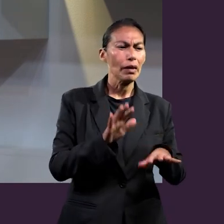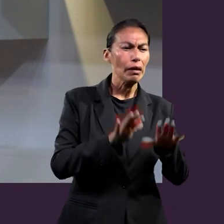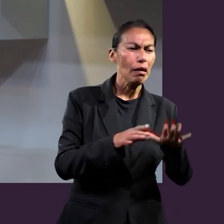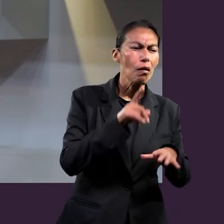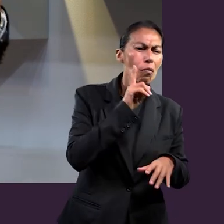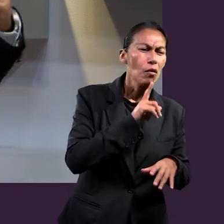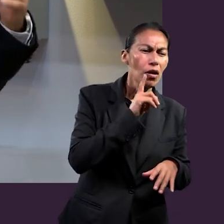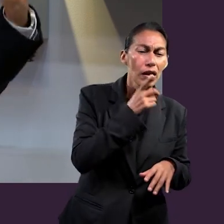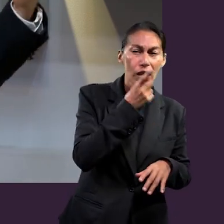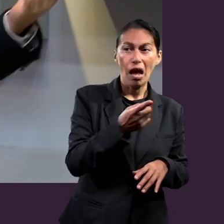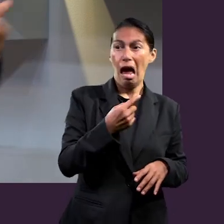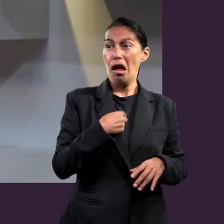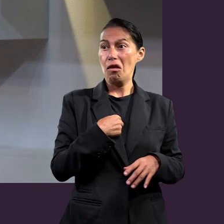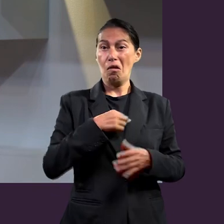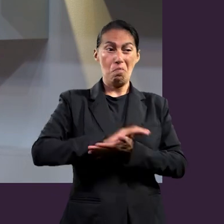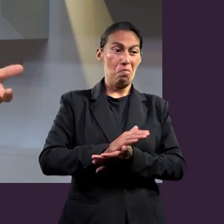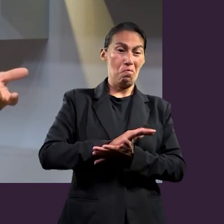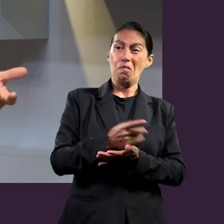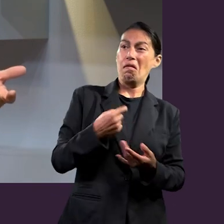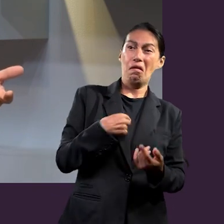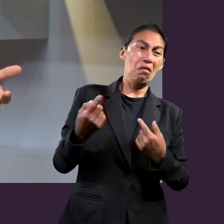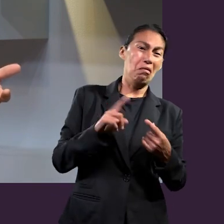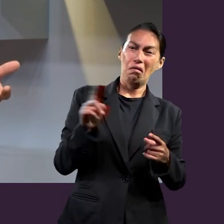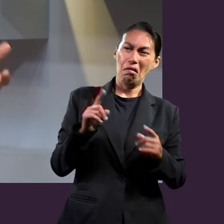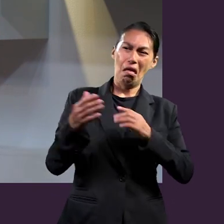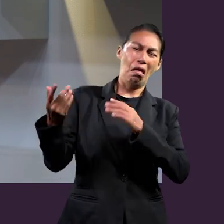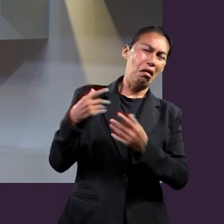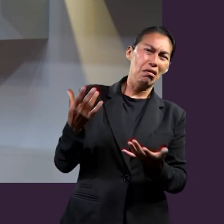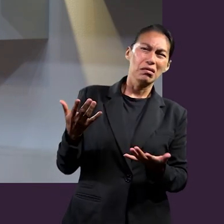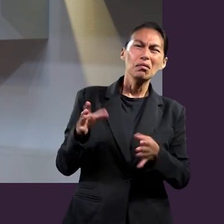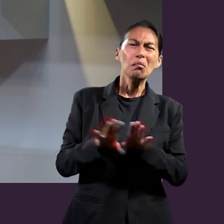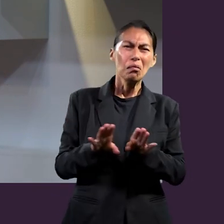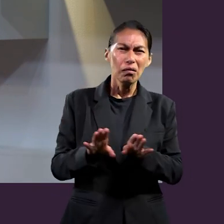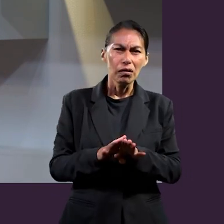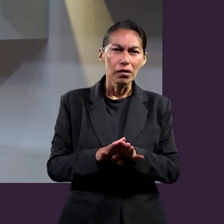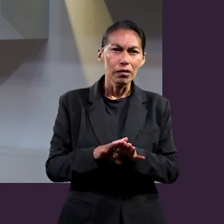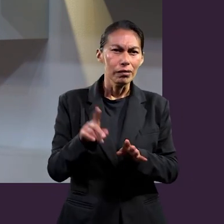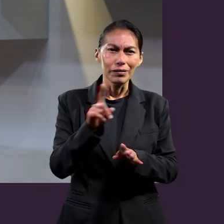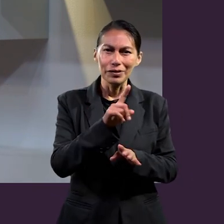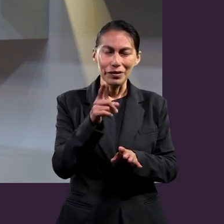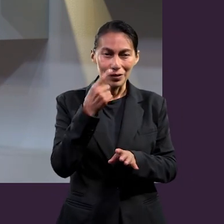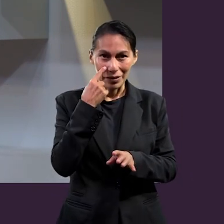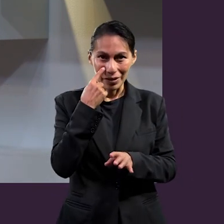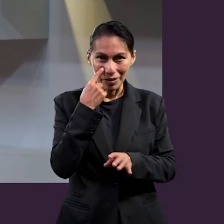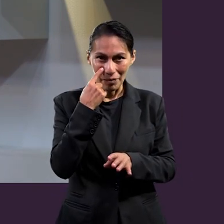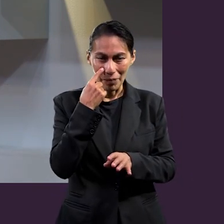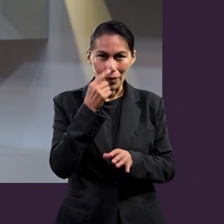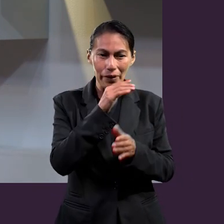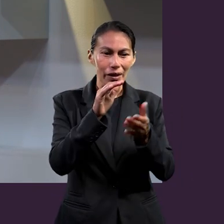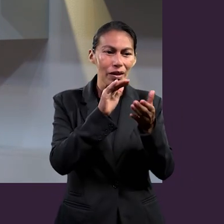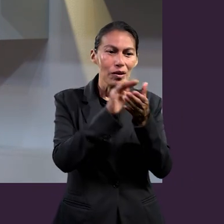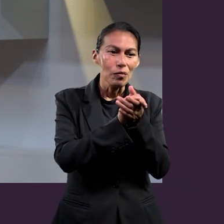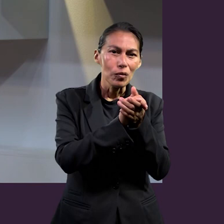someter, yo soy una mujer, yo tengo... Y está bien, pero es un sometimiento que nace de un